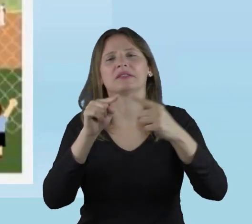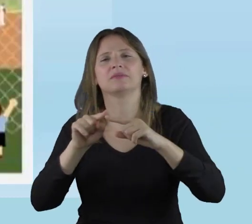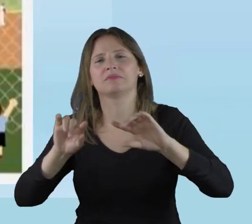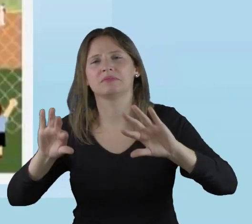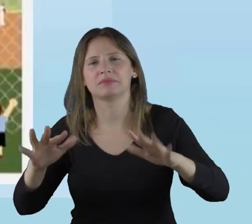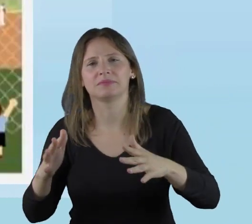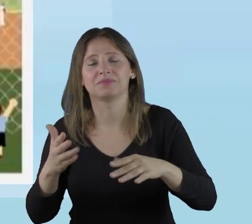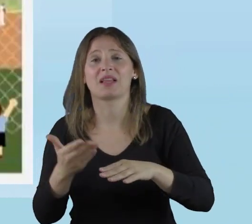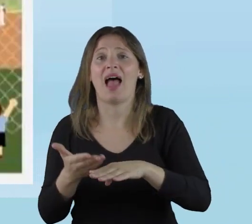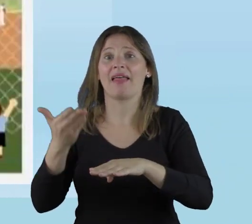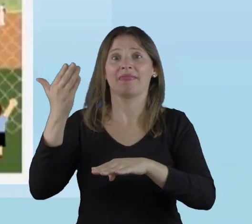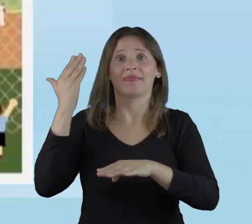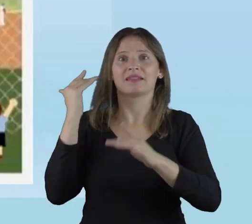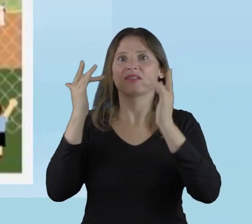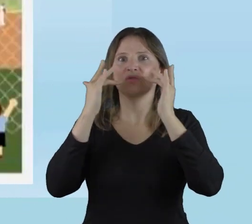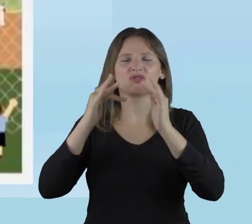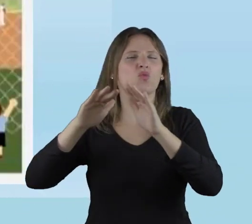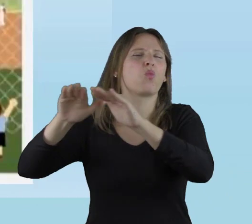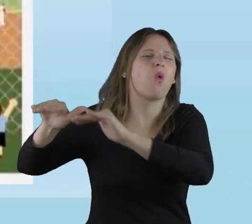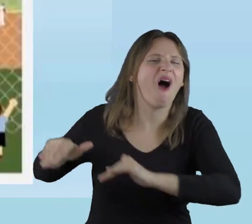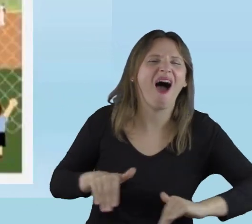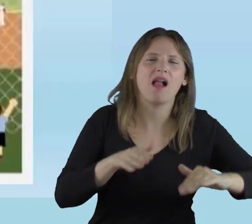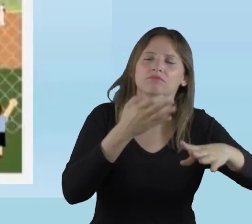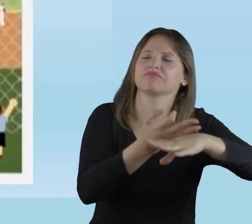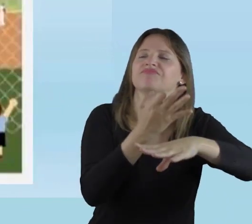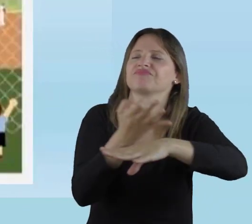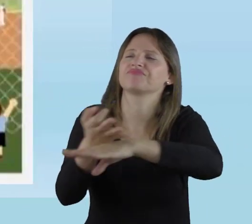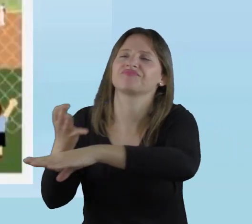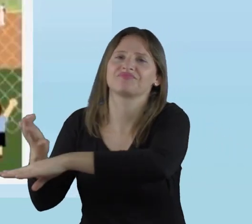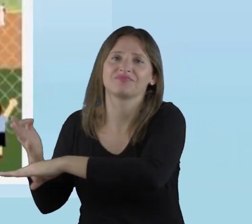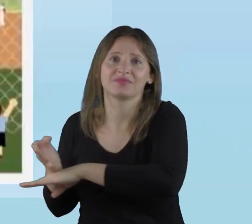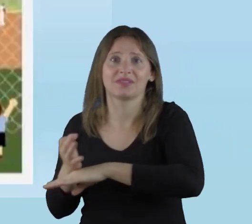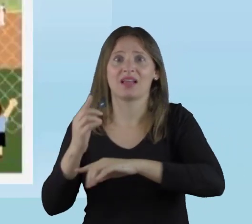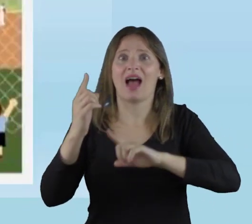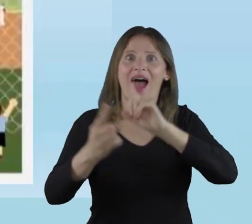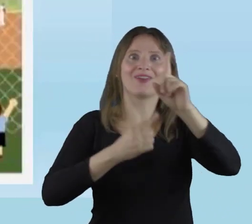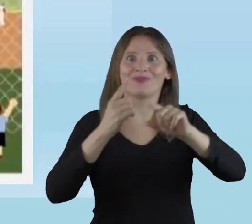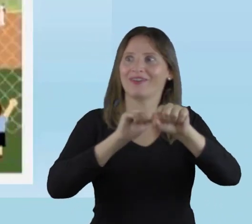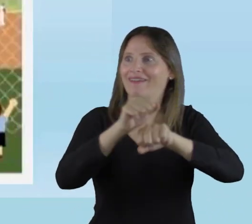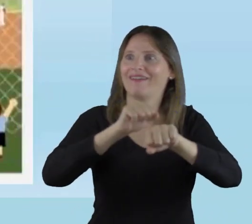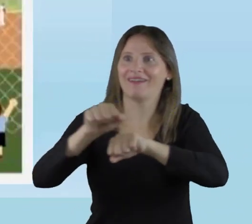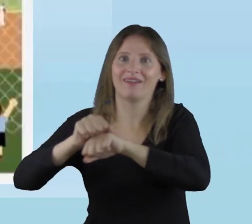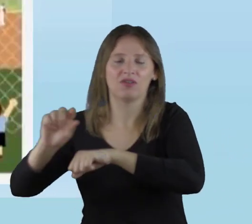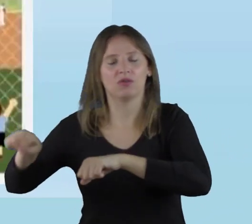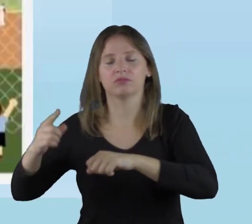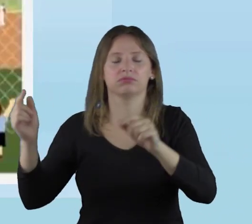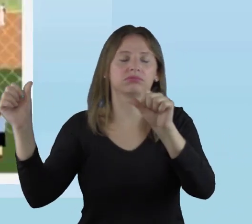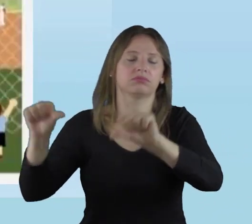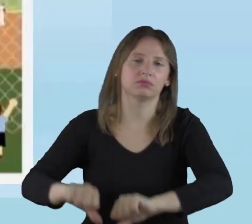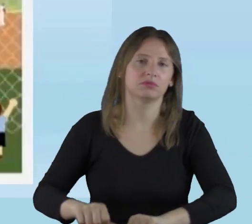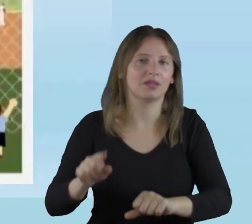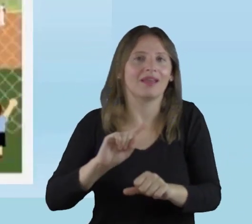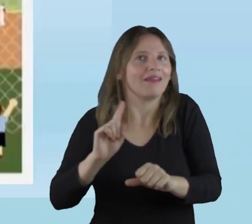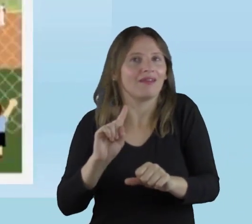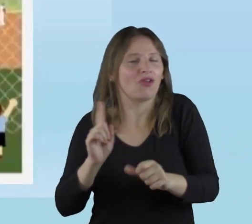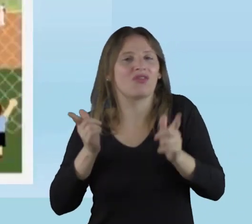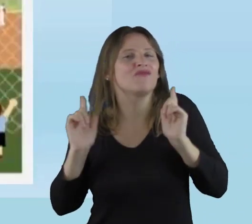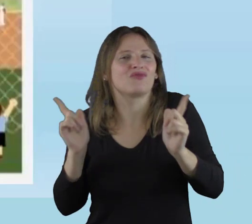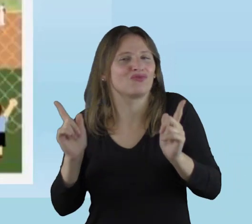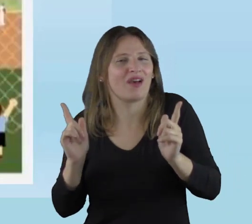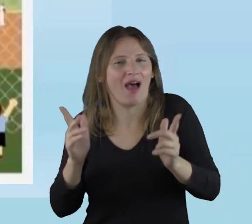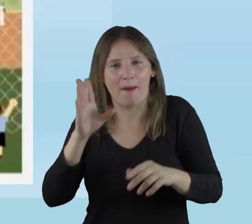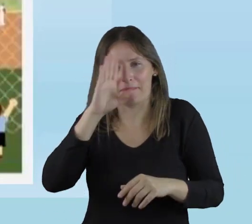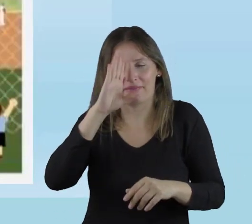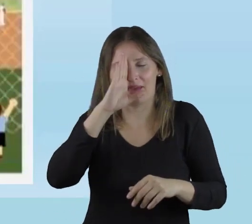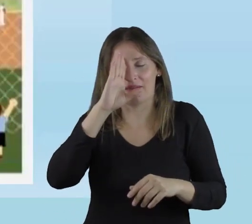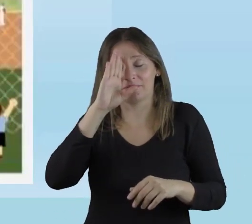educación y cómo lo que se busca antes era para todos iguales no todos llegaban a